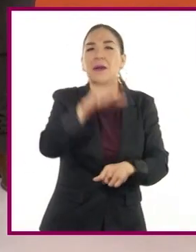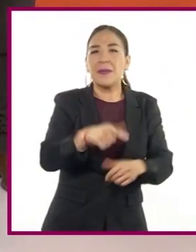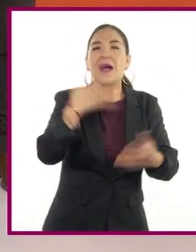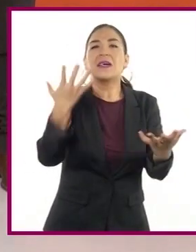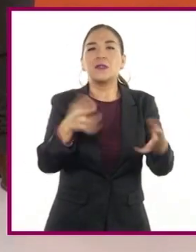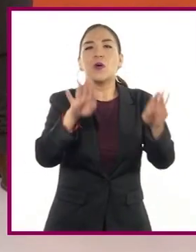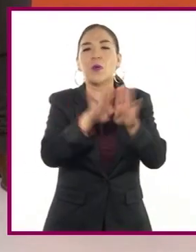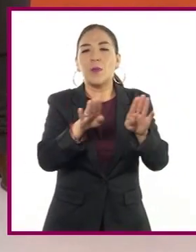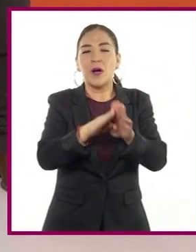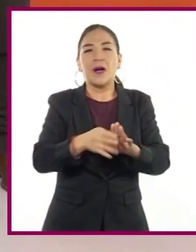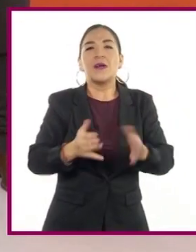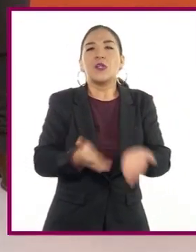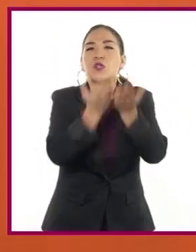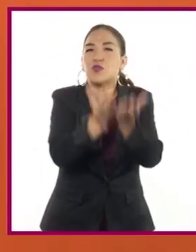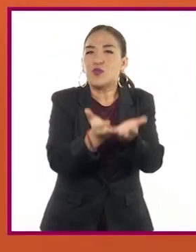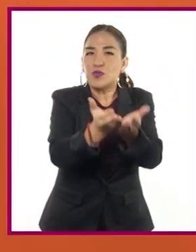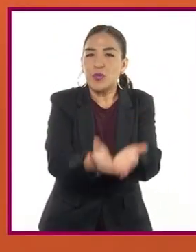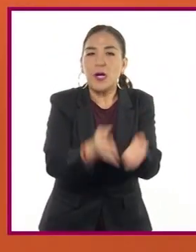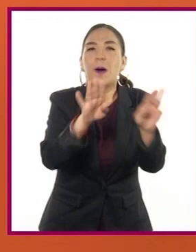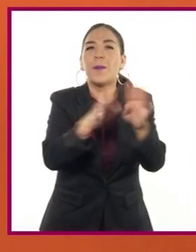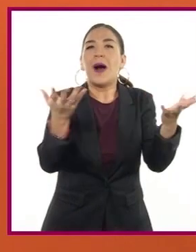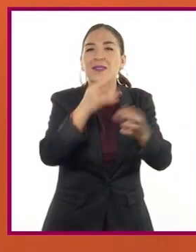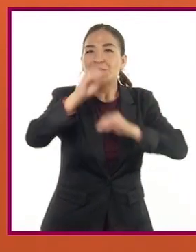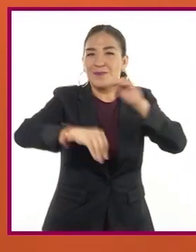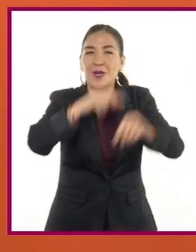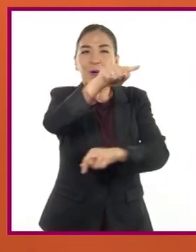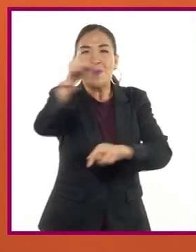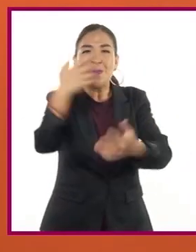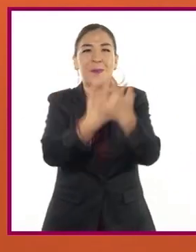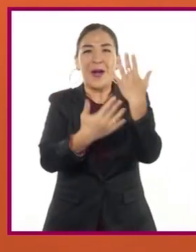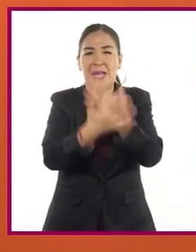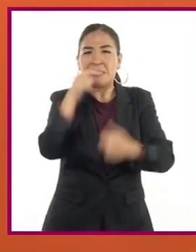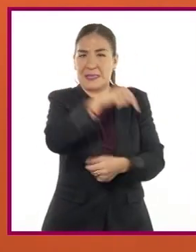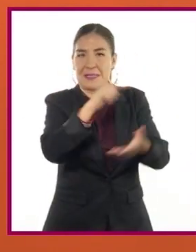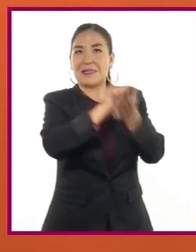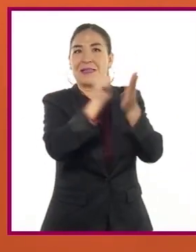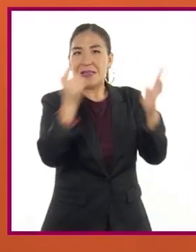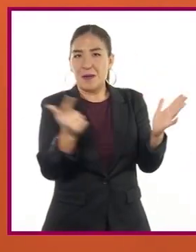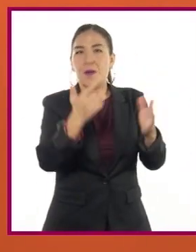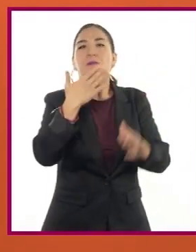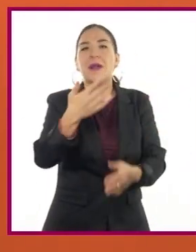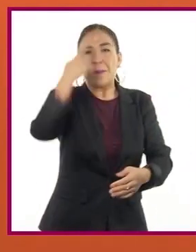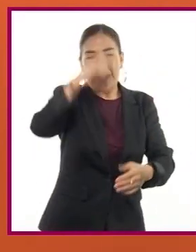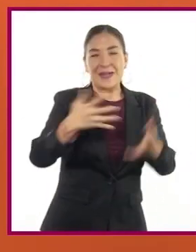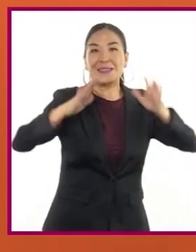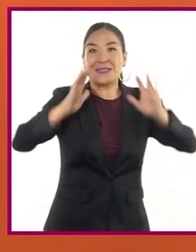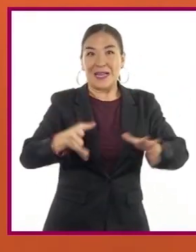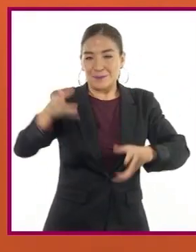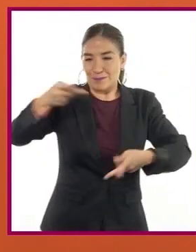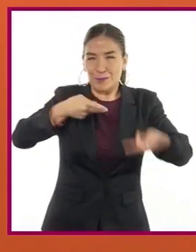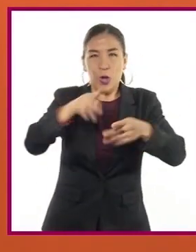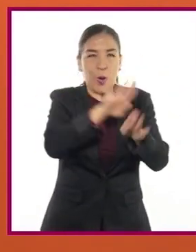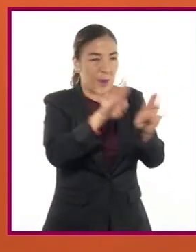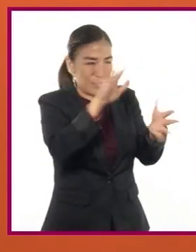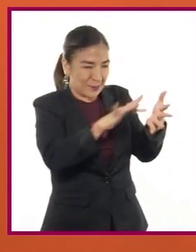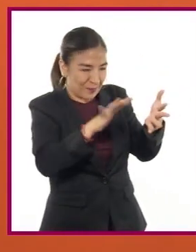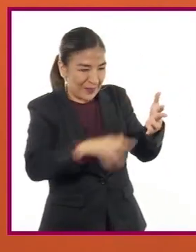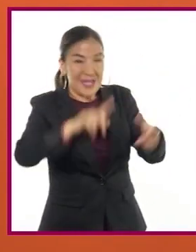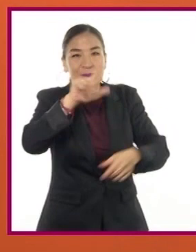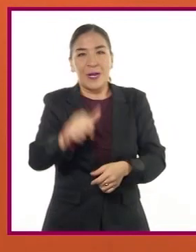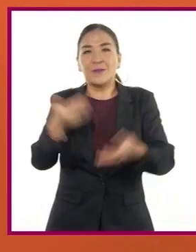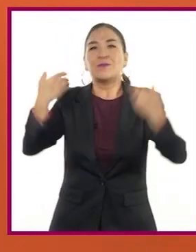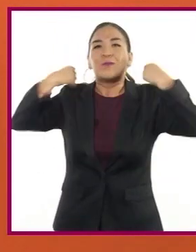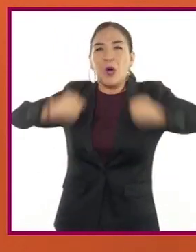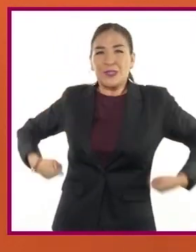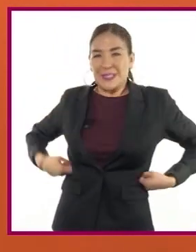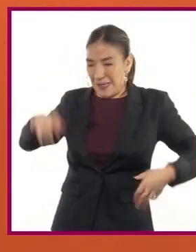trineos o balsas. Este libro nos motiva a tomar la mochila y emprender un viaje que sin duda